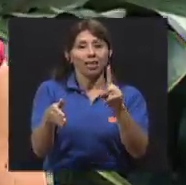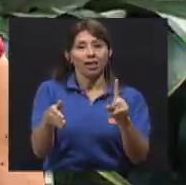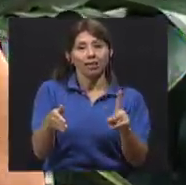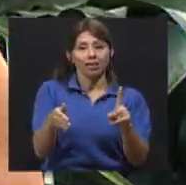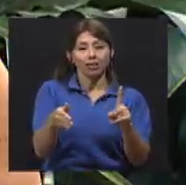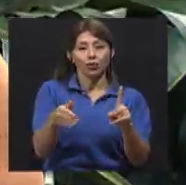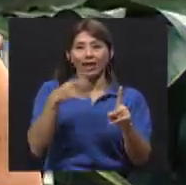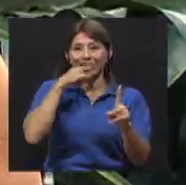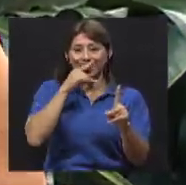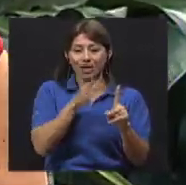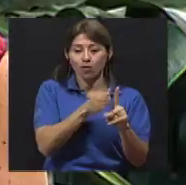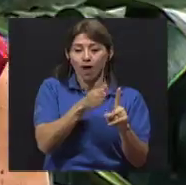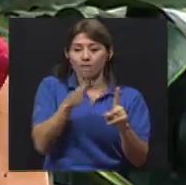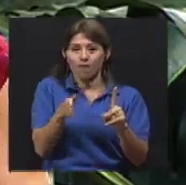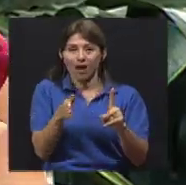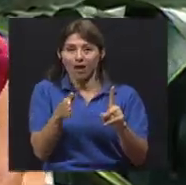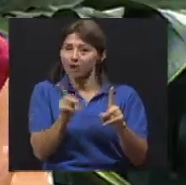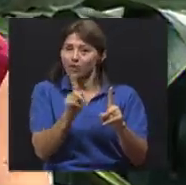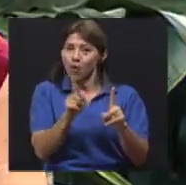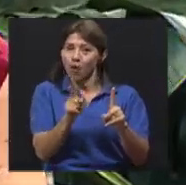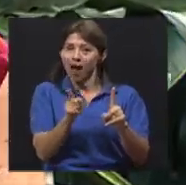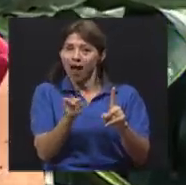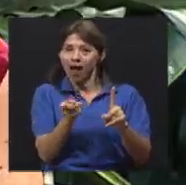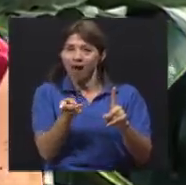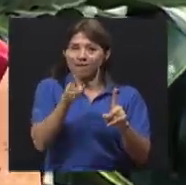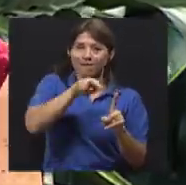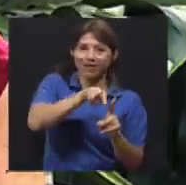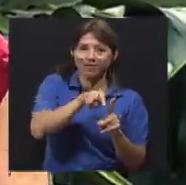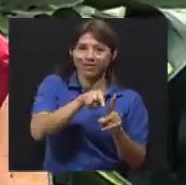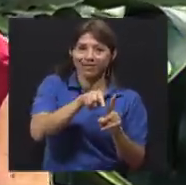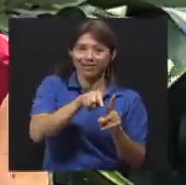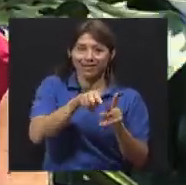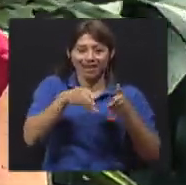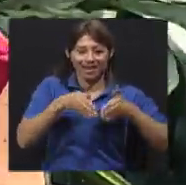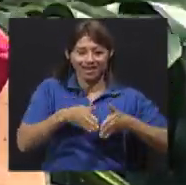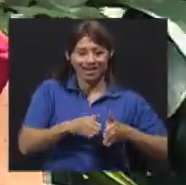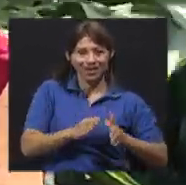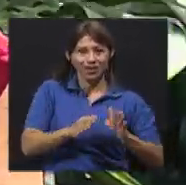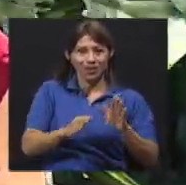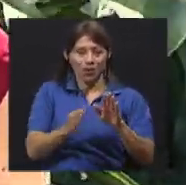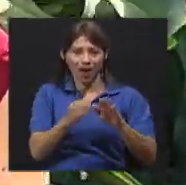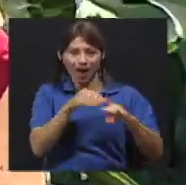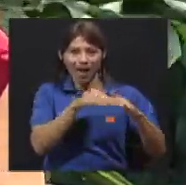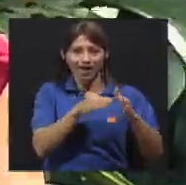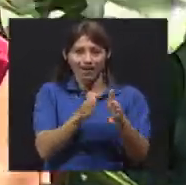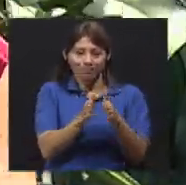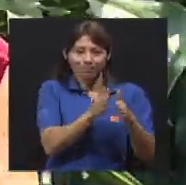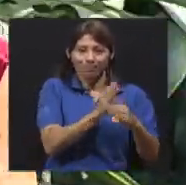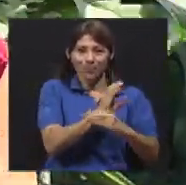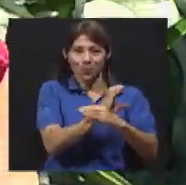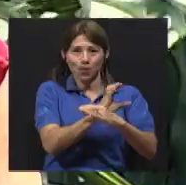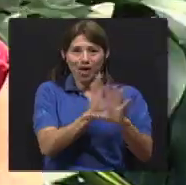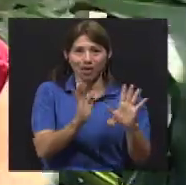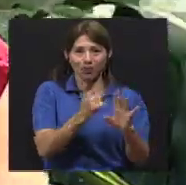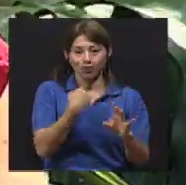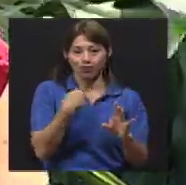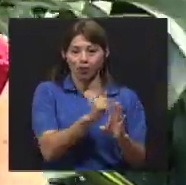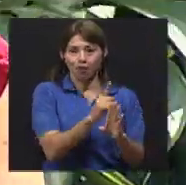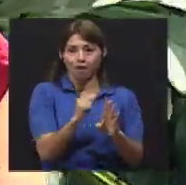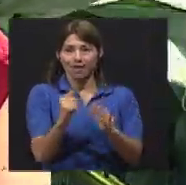afuera, ¿verdad? Tenemos un poquito más de soporte nosotros que los niños. Y una de las últimas recomendaciones para ir